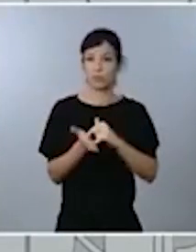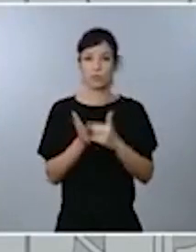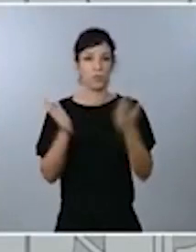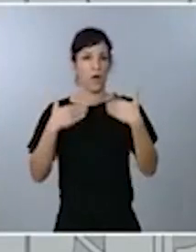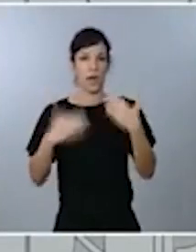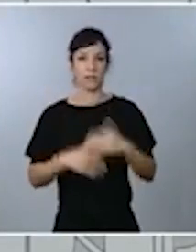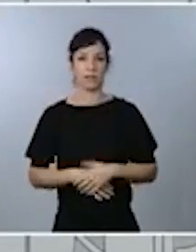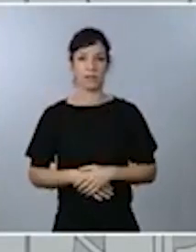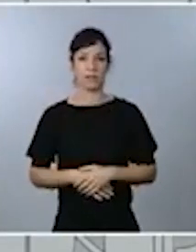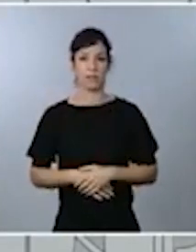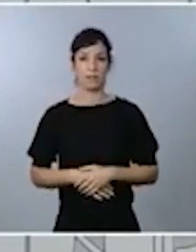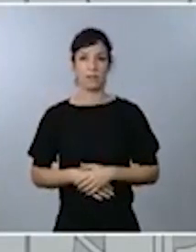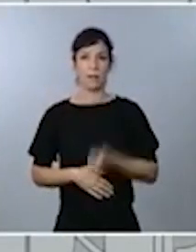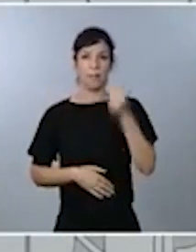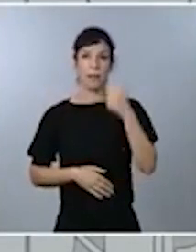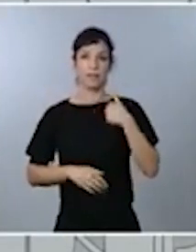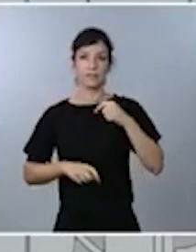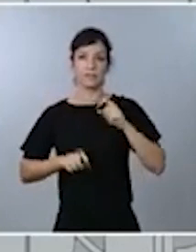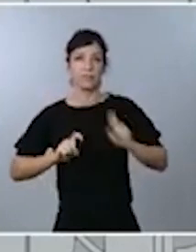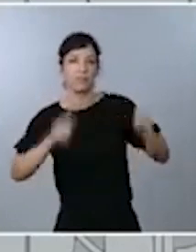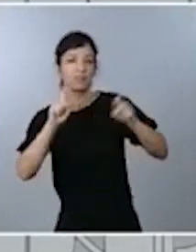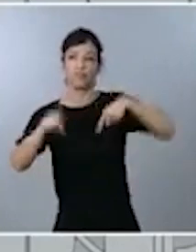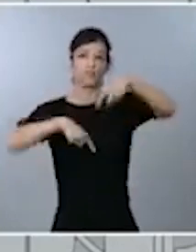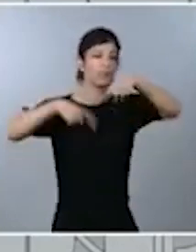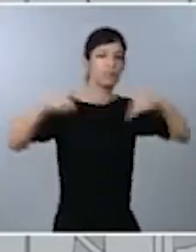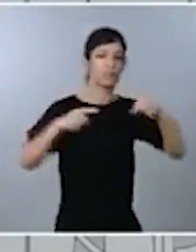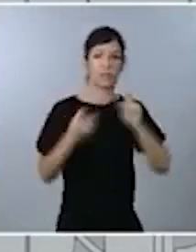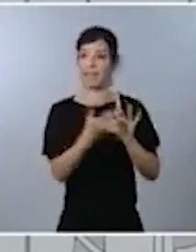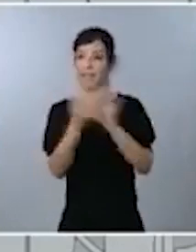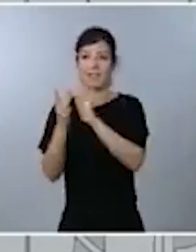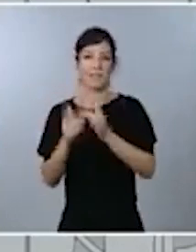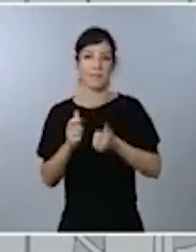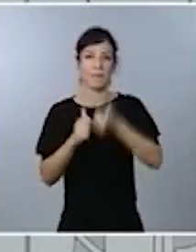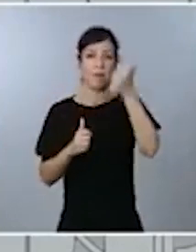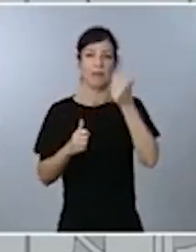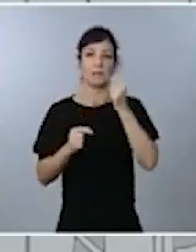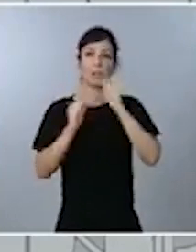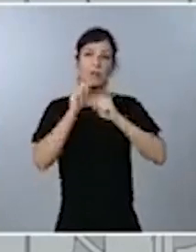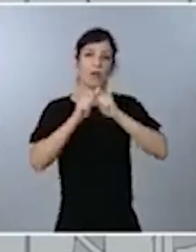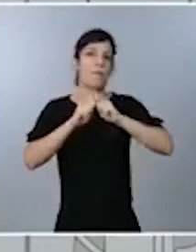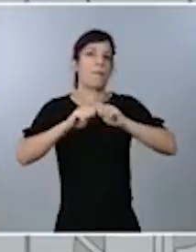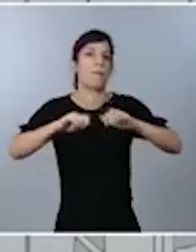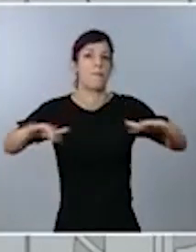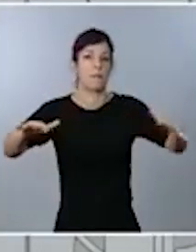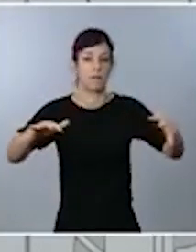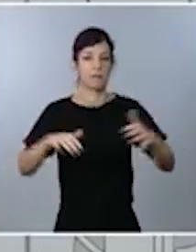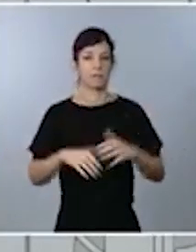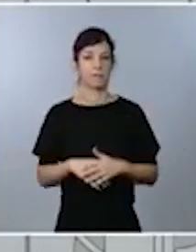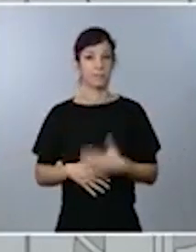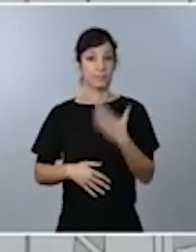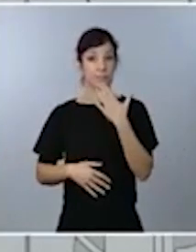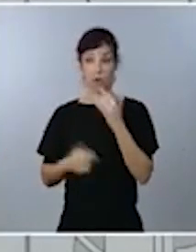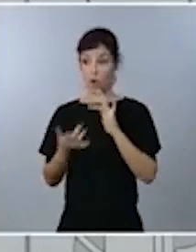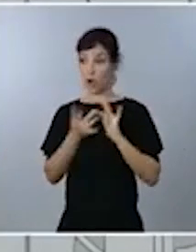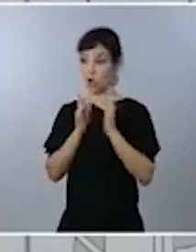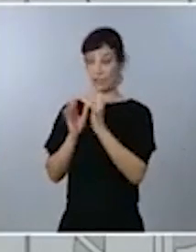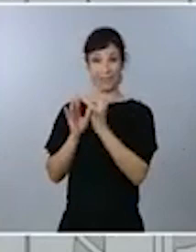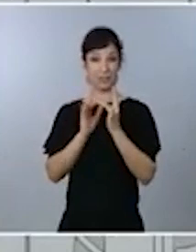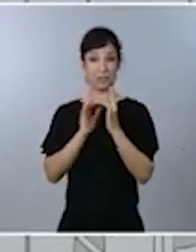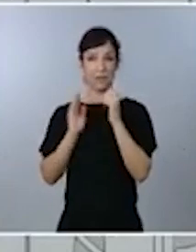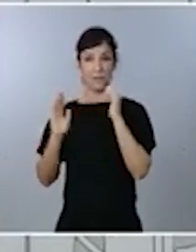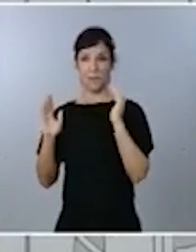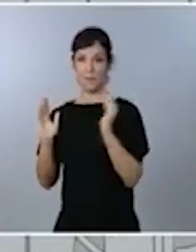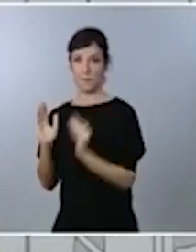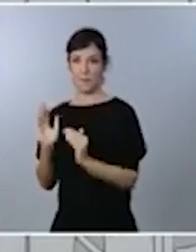y a mayor contacto hay un mayor contagio. Y si por el contrario reducimos la movilidad y los contactos, estamos reduciendo también la